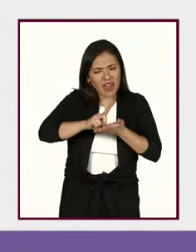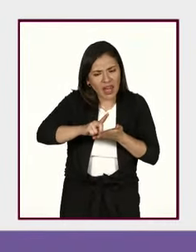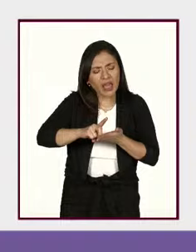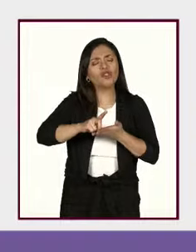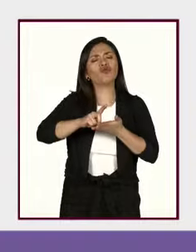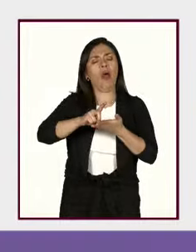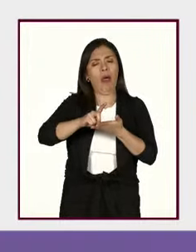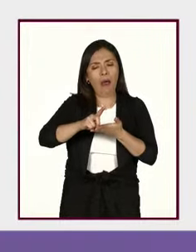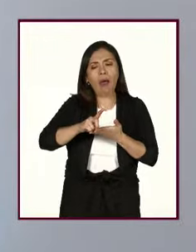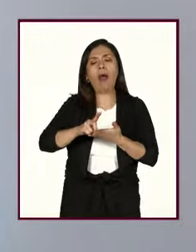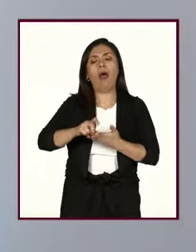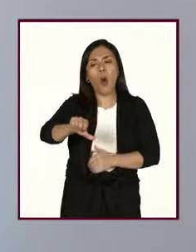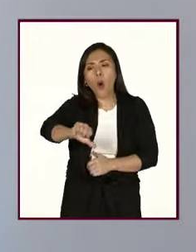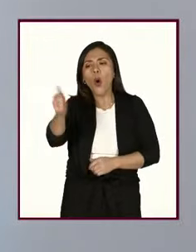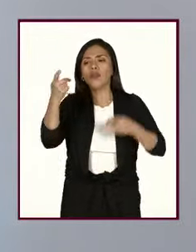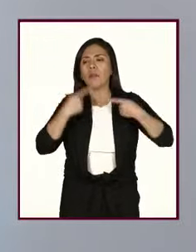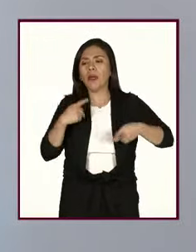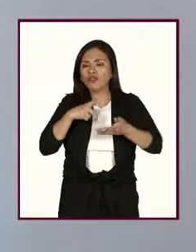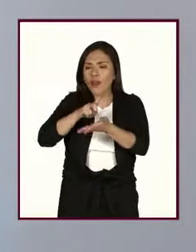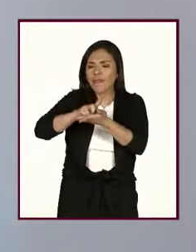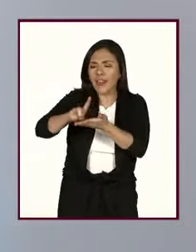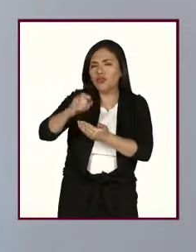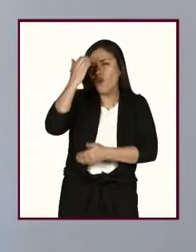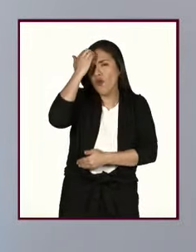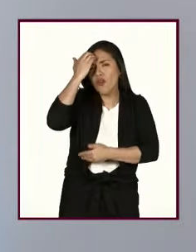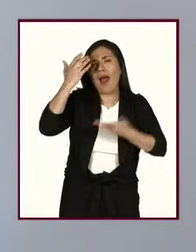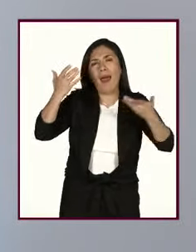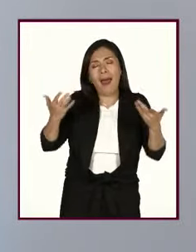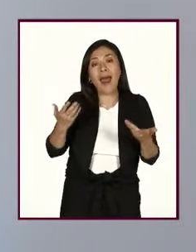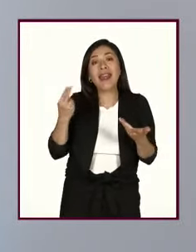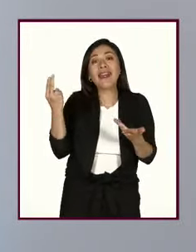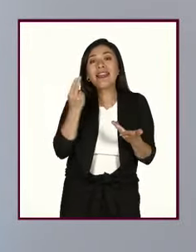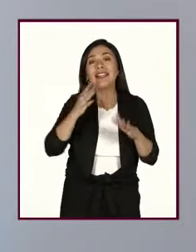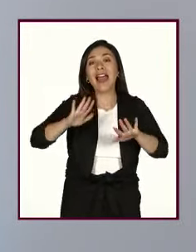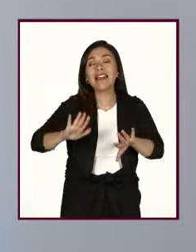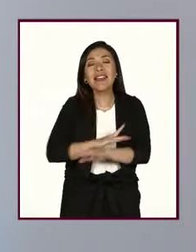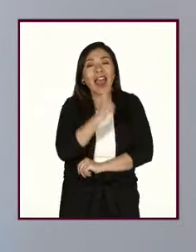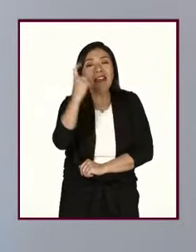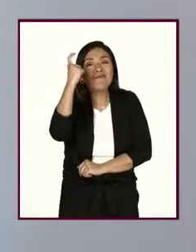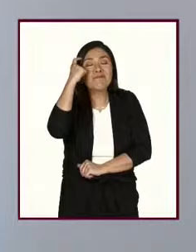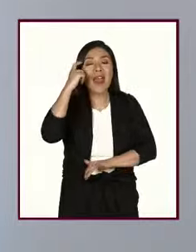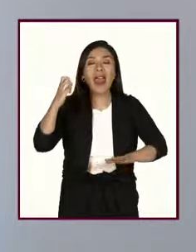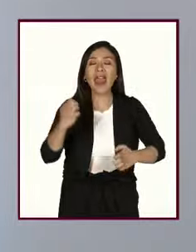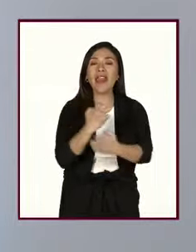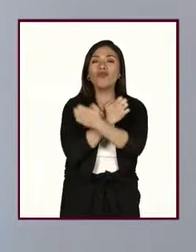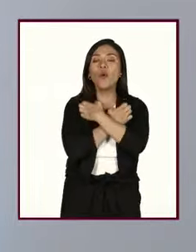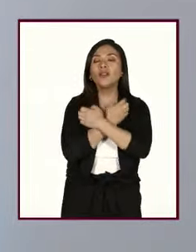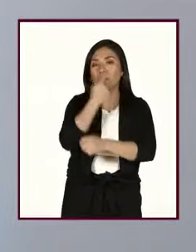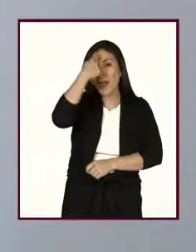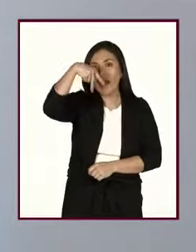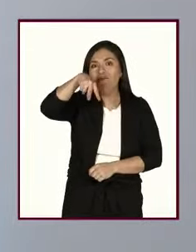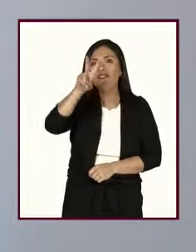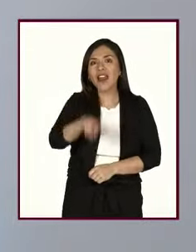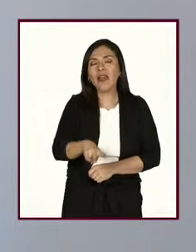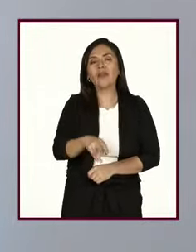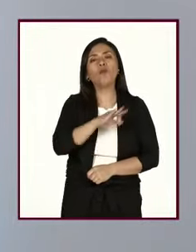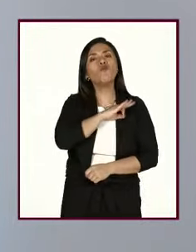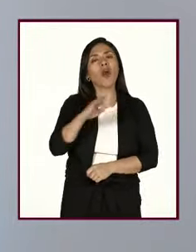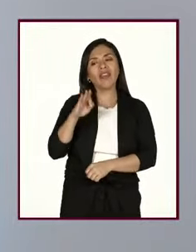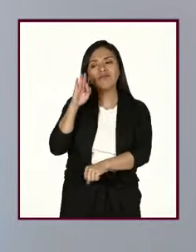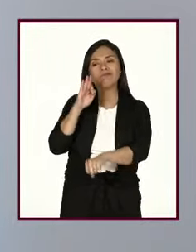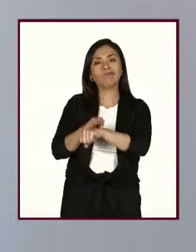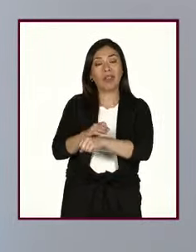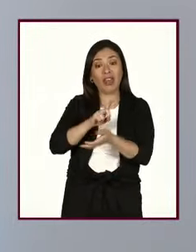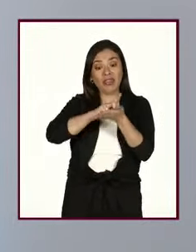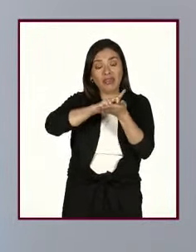derechos de las otras personas. Tenemos que reeducarnos para poder realmente garantizar que